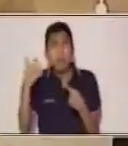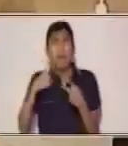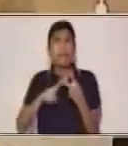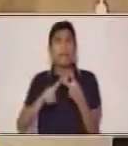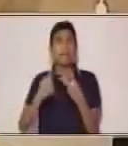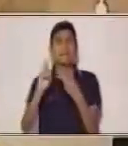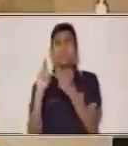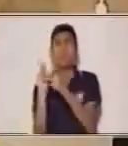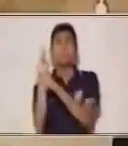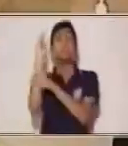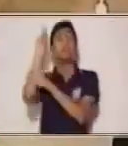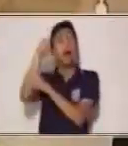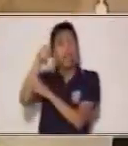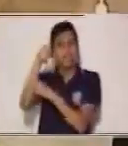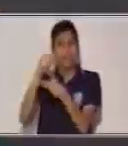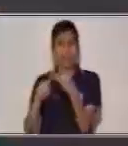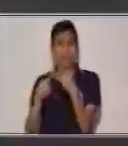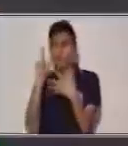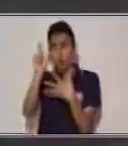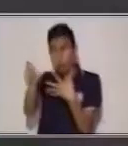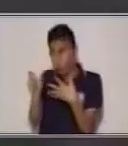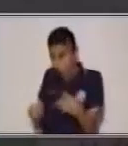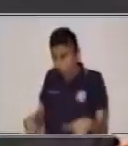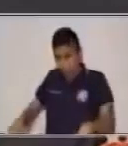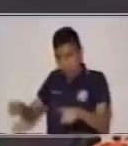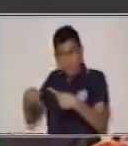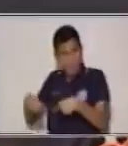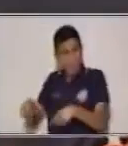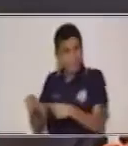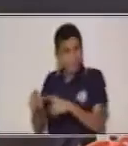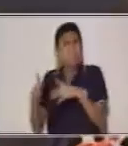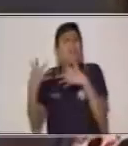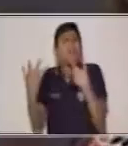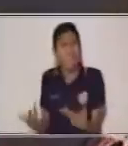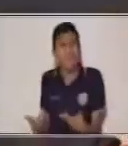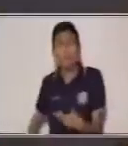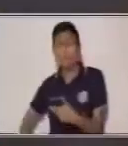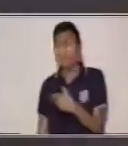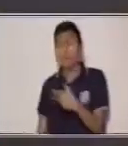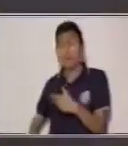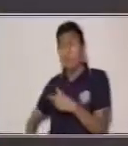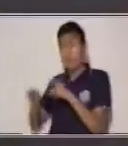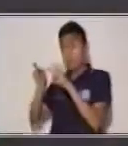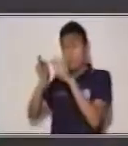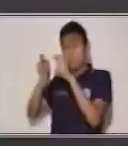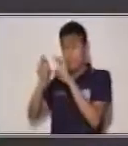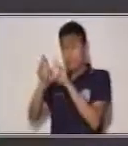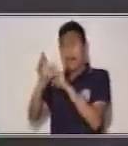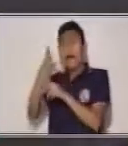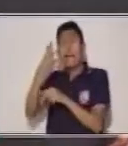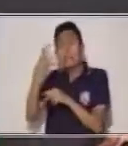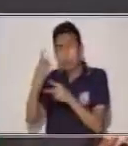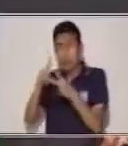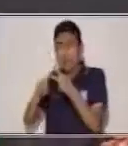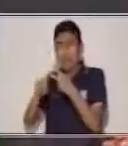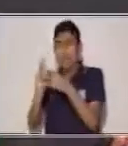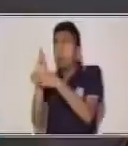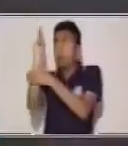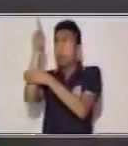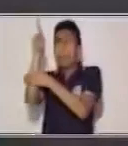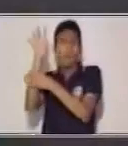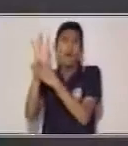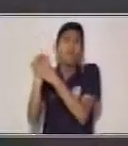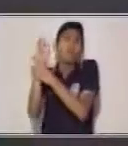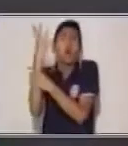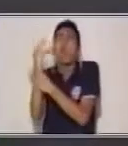Y al cobrar vida, cobran características de los humanos. Y esta es la diferencia entre una fábula